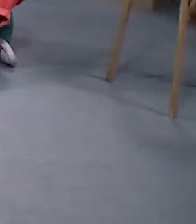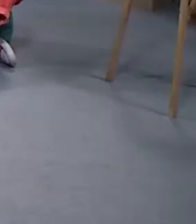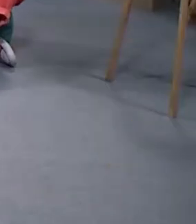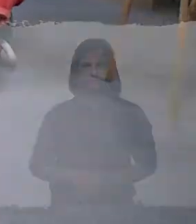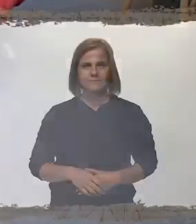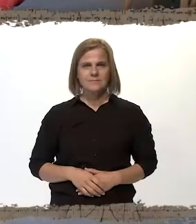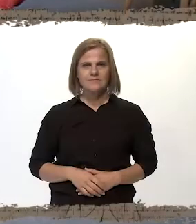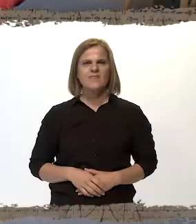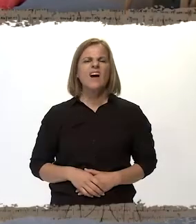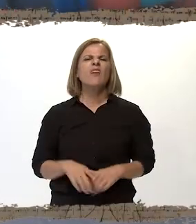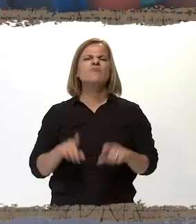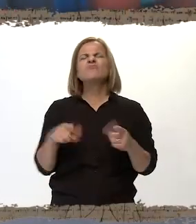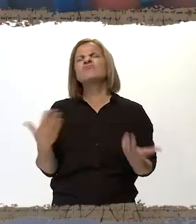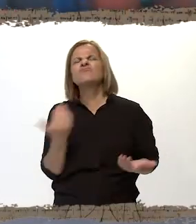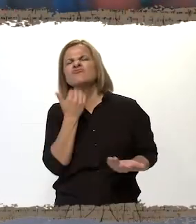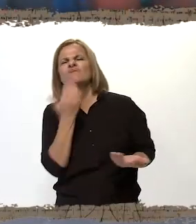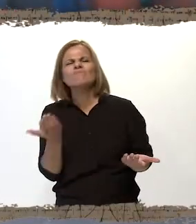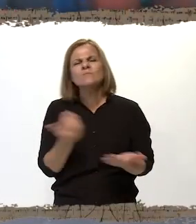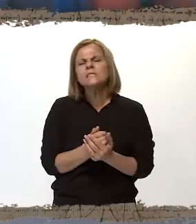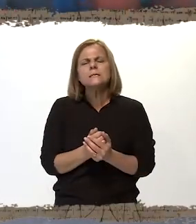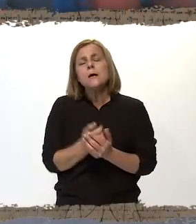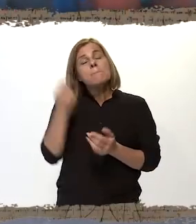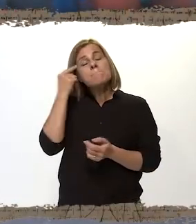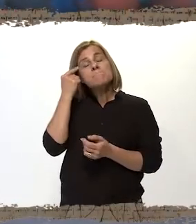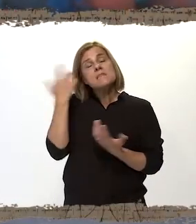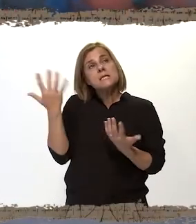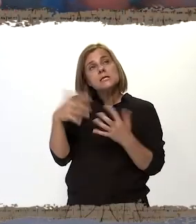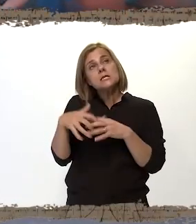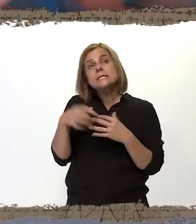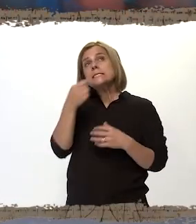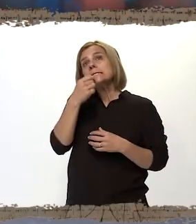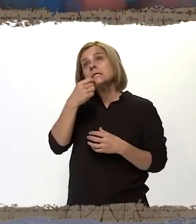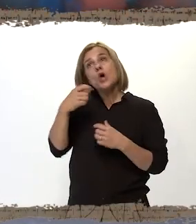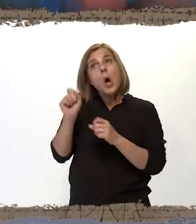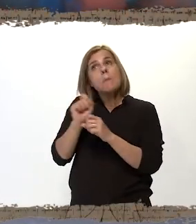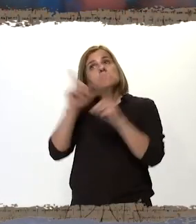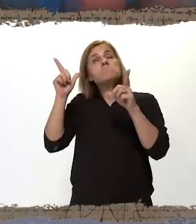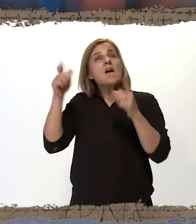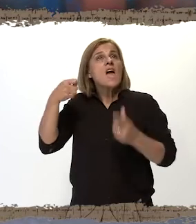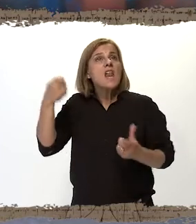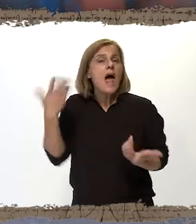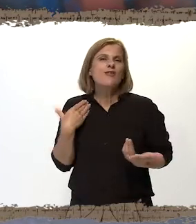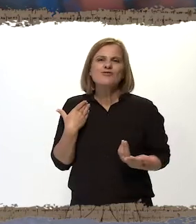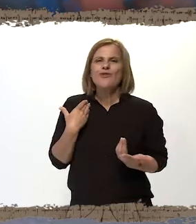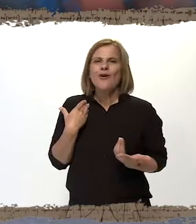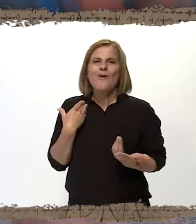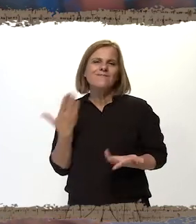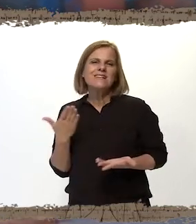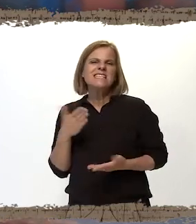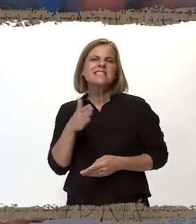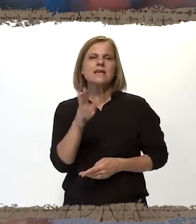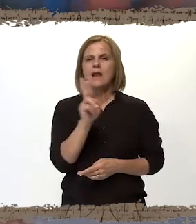Ay, no sé. Yo, por ejemplo, pienso que si sería un personaje imaginario, sería una